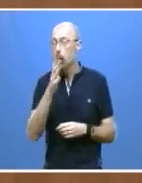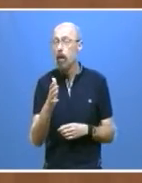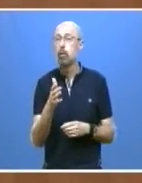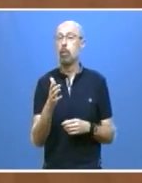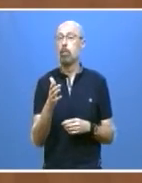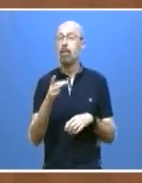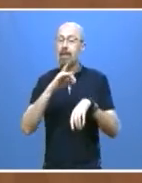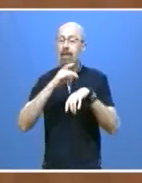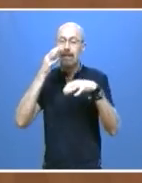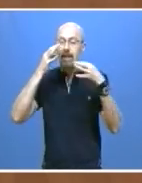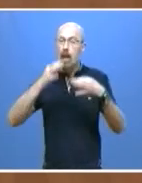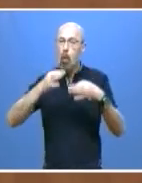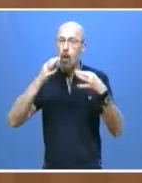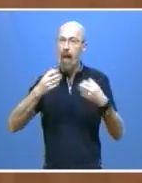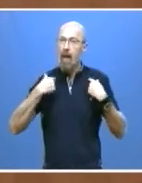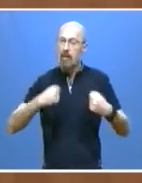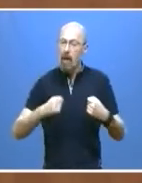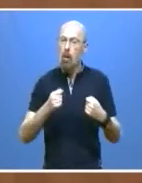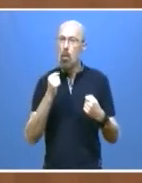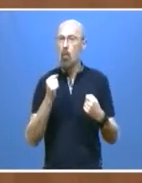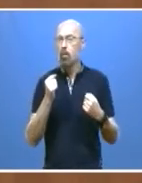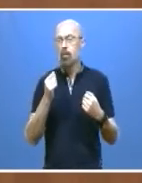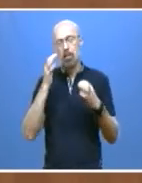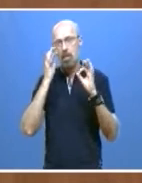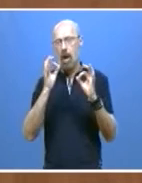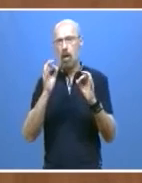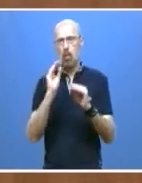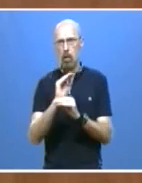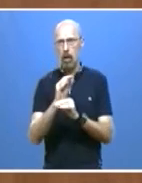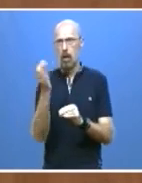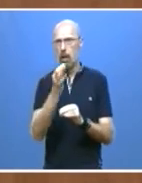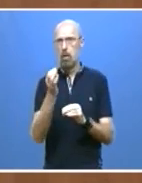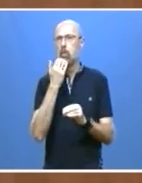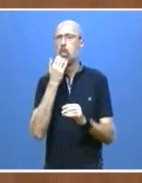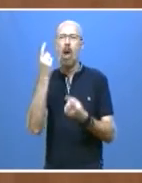la salud de la gente con propuestas absolutamente irresponsables.